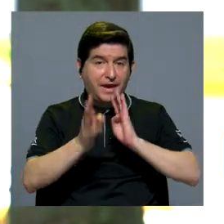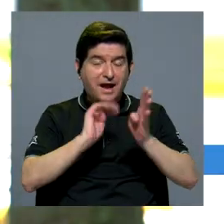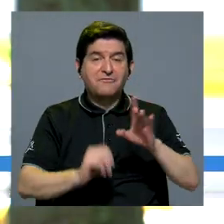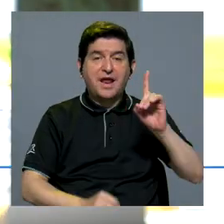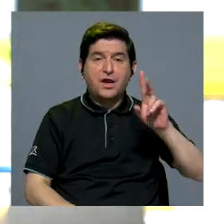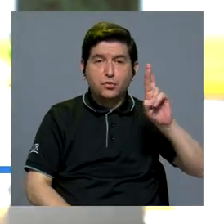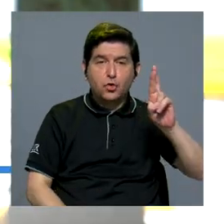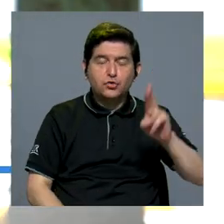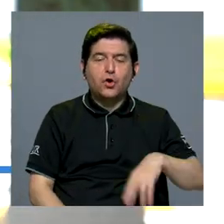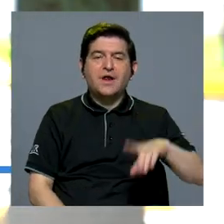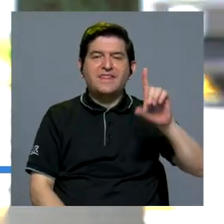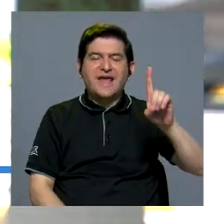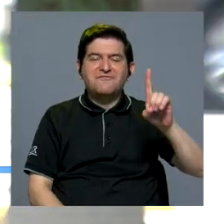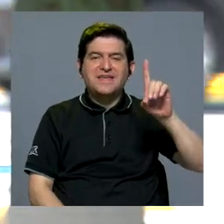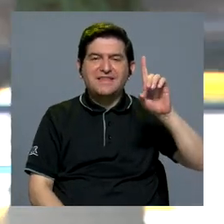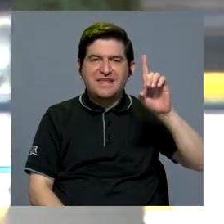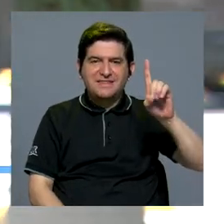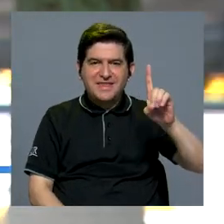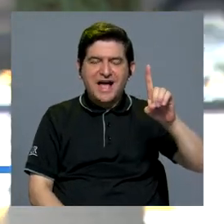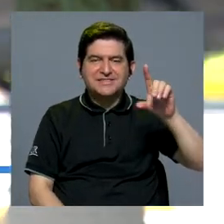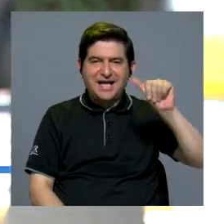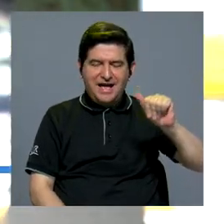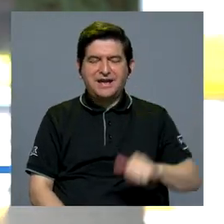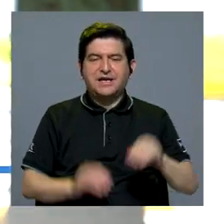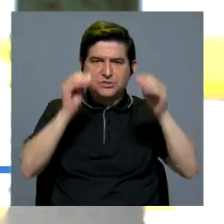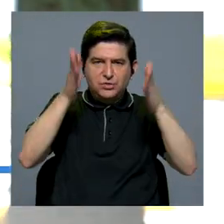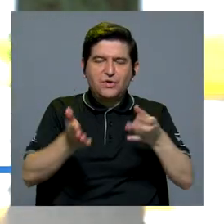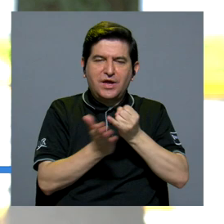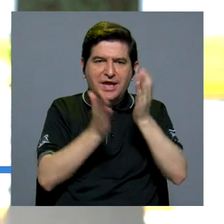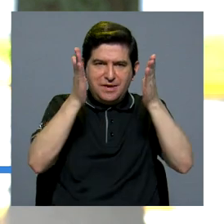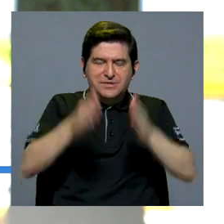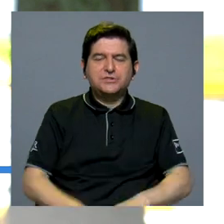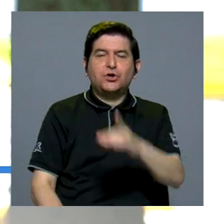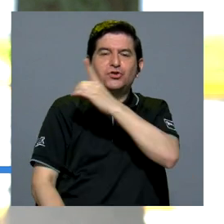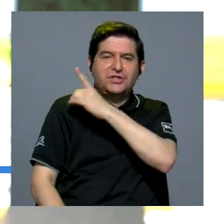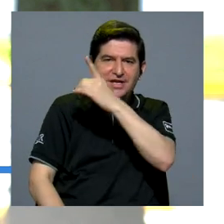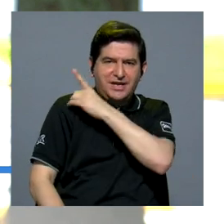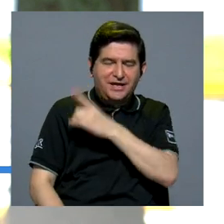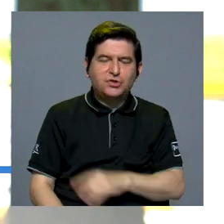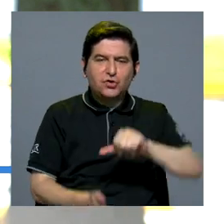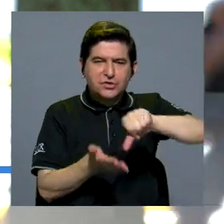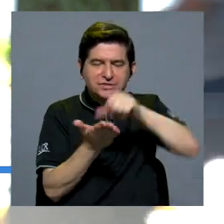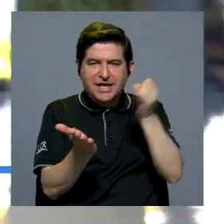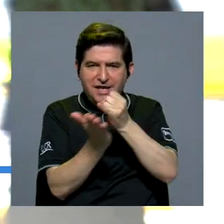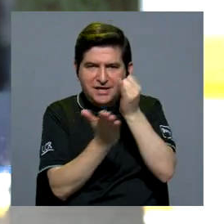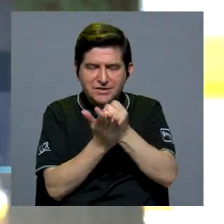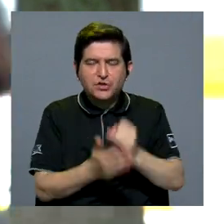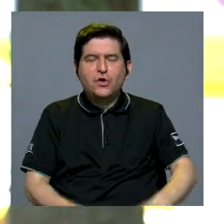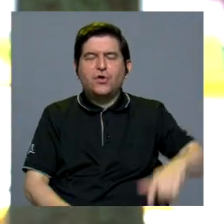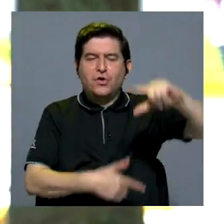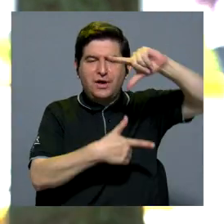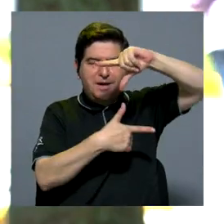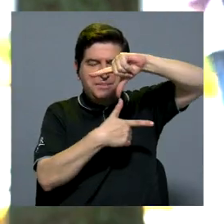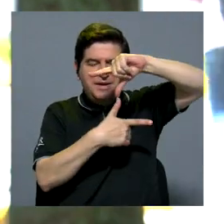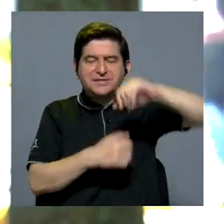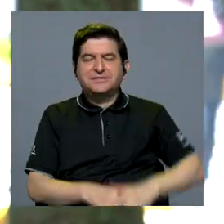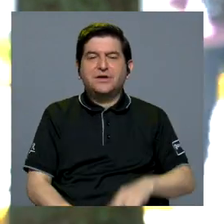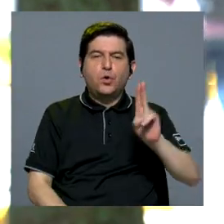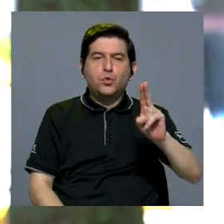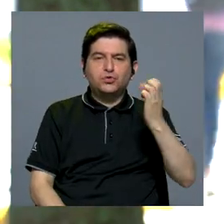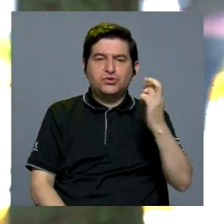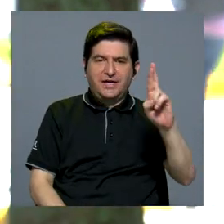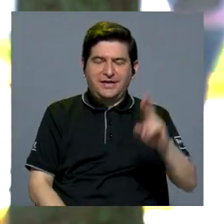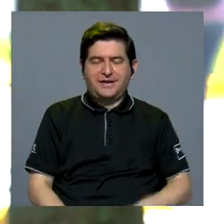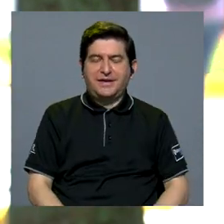Conversamos con el doctor David Díaz Arias, quien es docente e investigador y director del Centro de Investigaciones para América Central de la